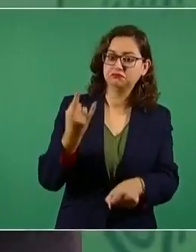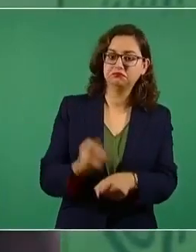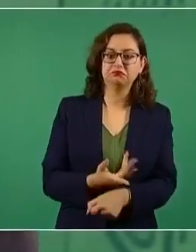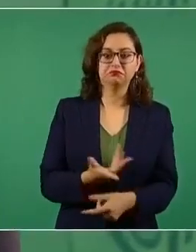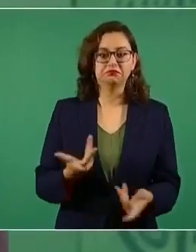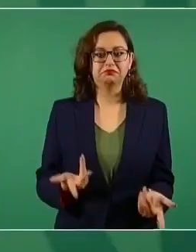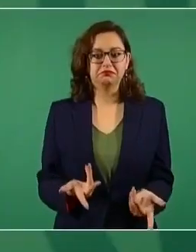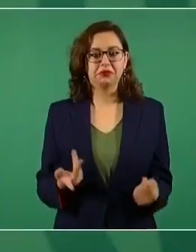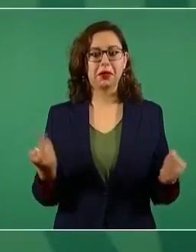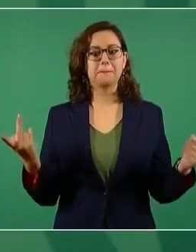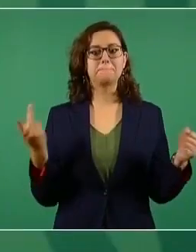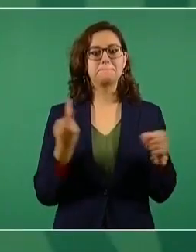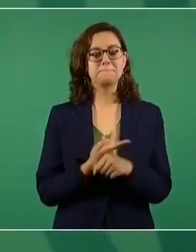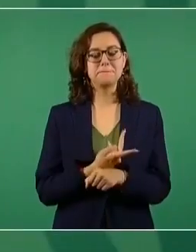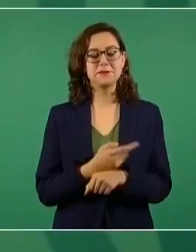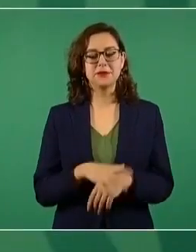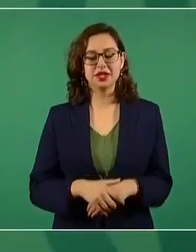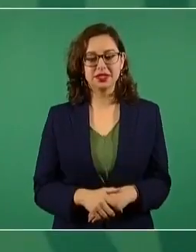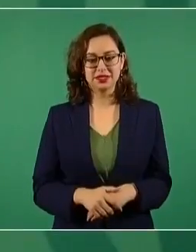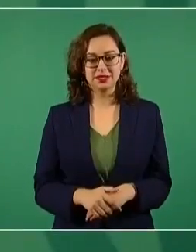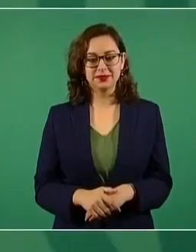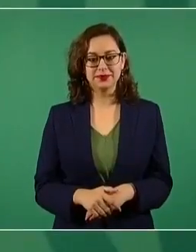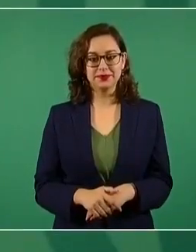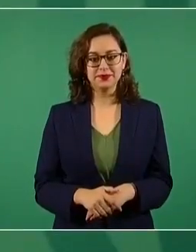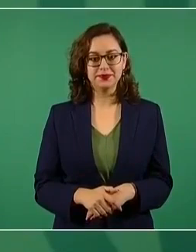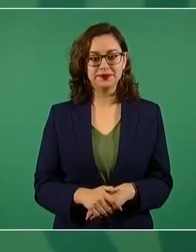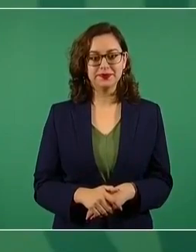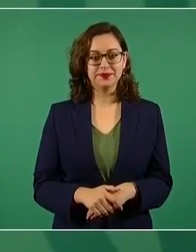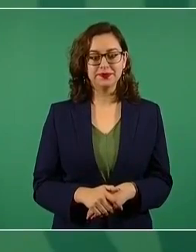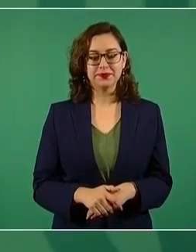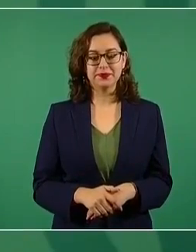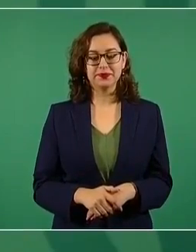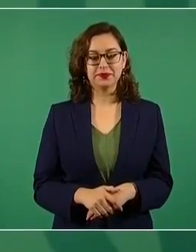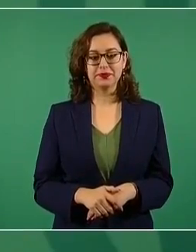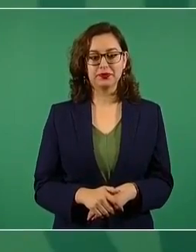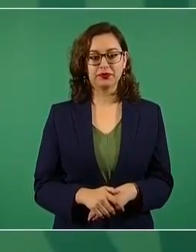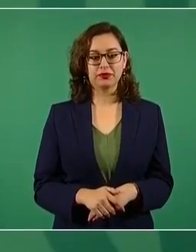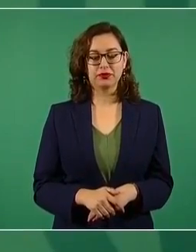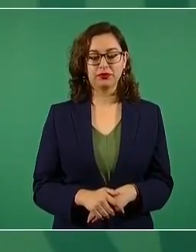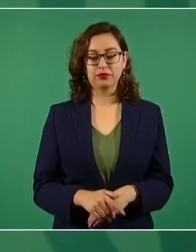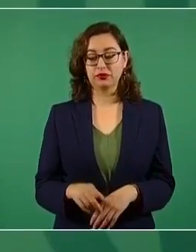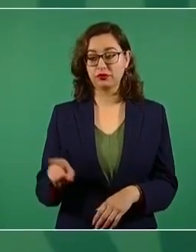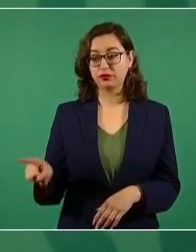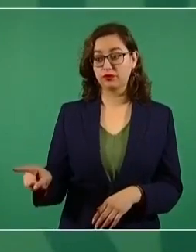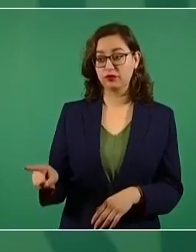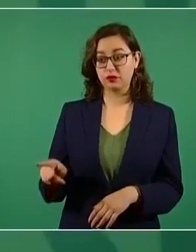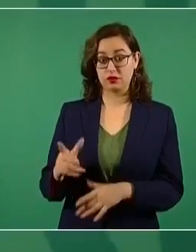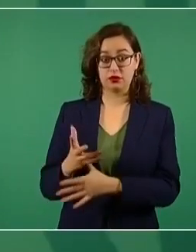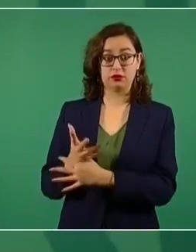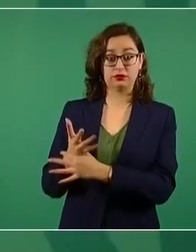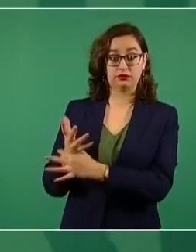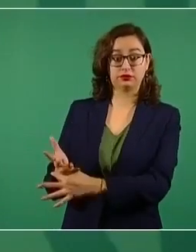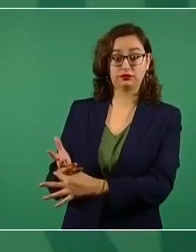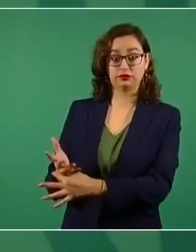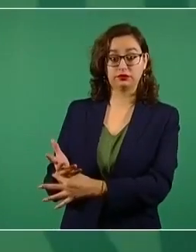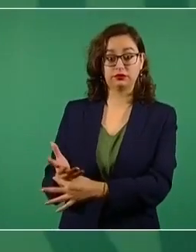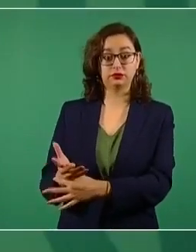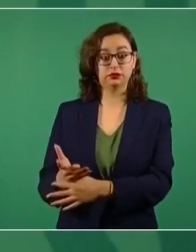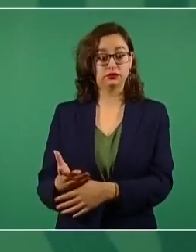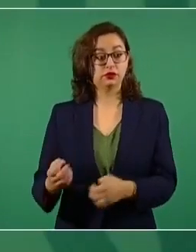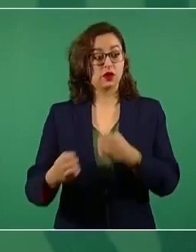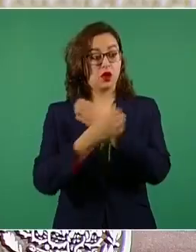que la educación nos hace